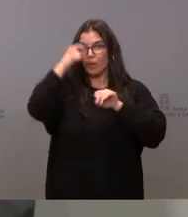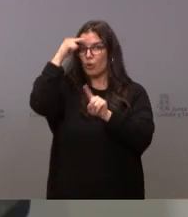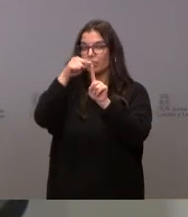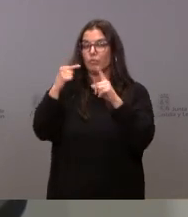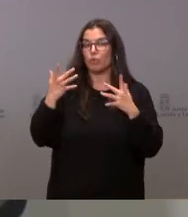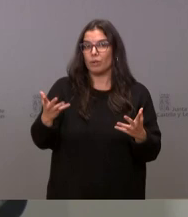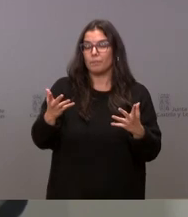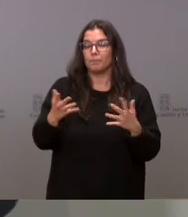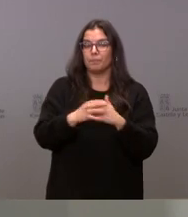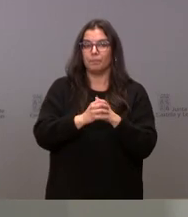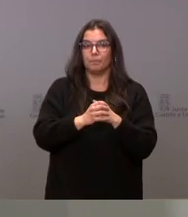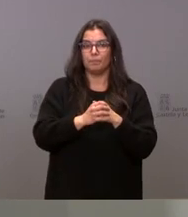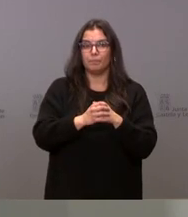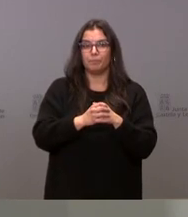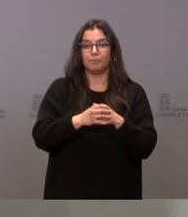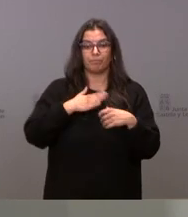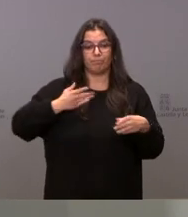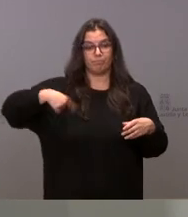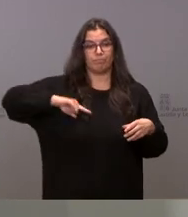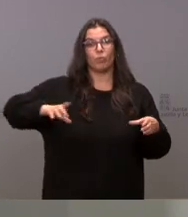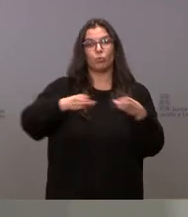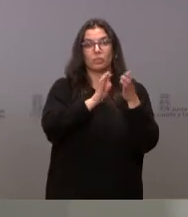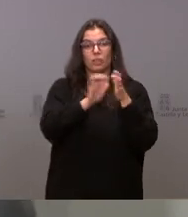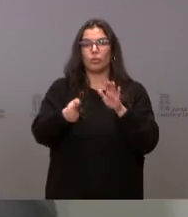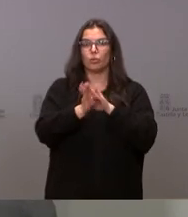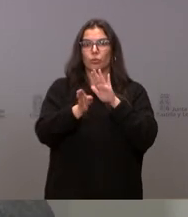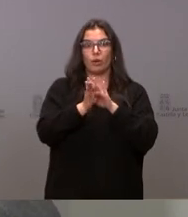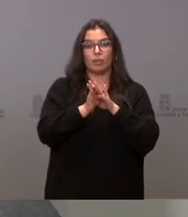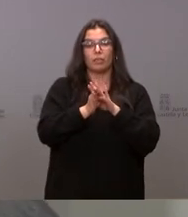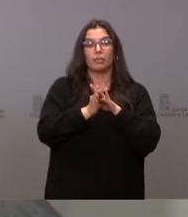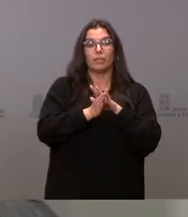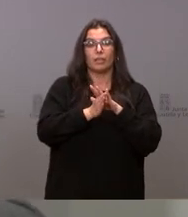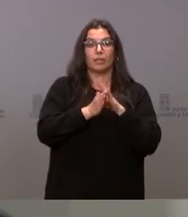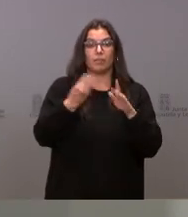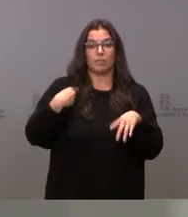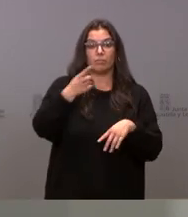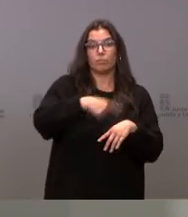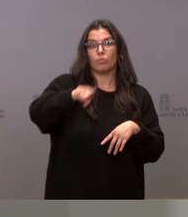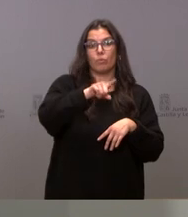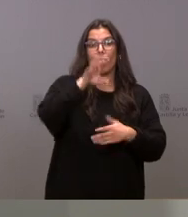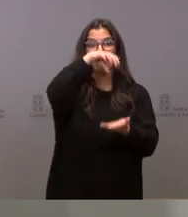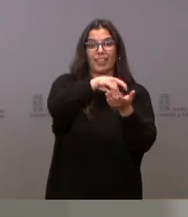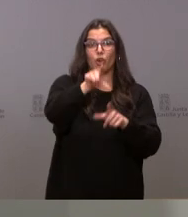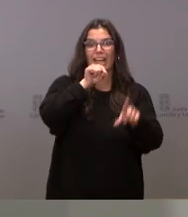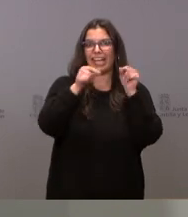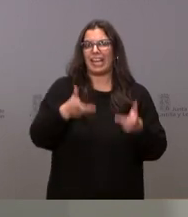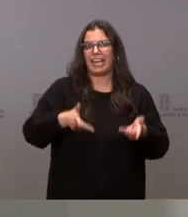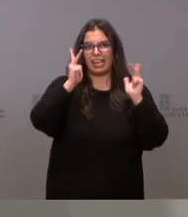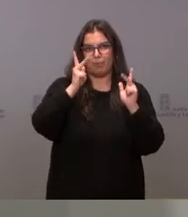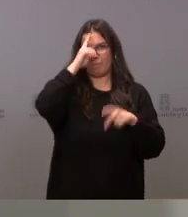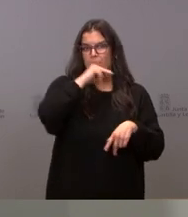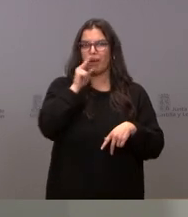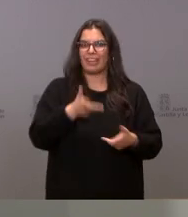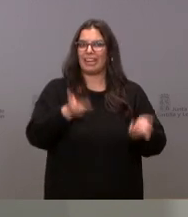de la Junta de Castellón de mantener la libertad de elección de centro a los padres